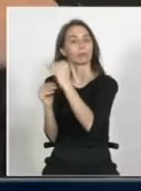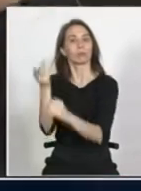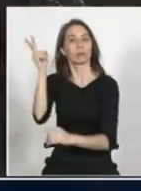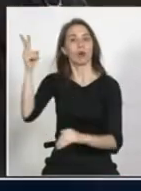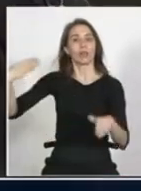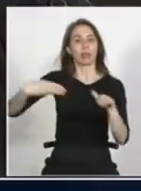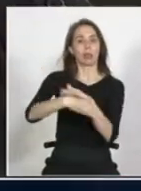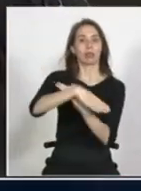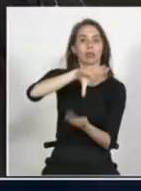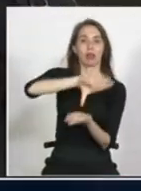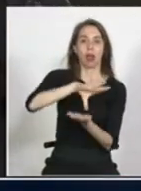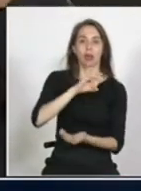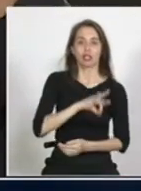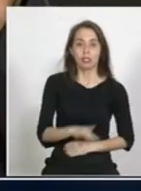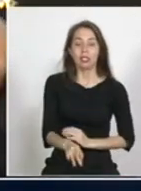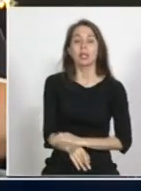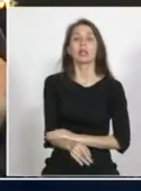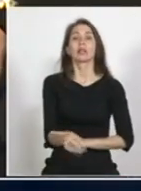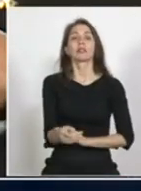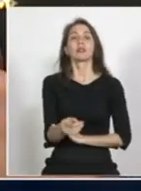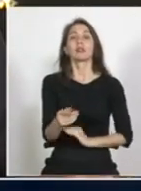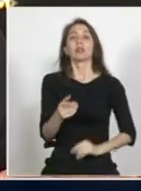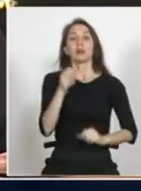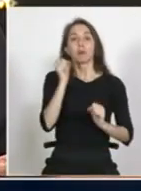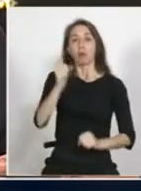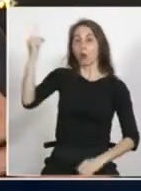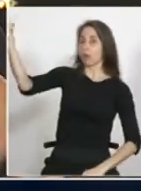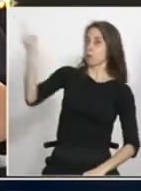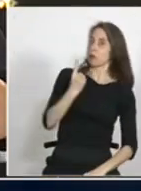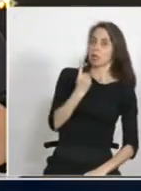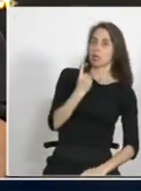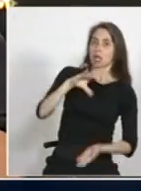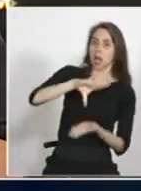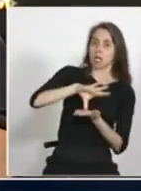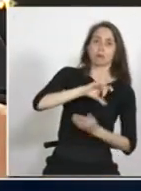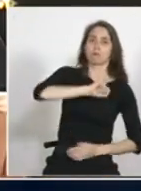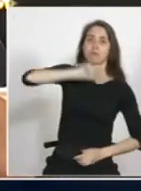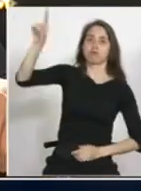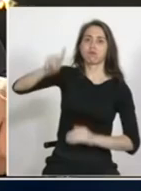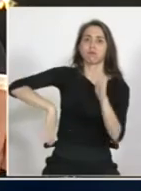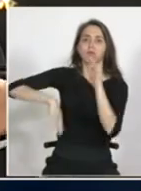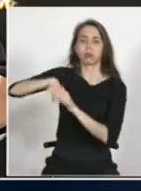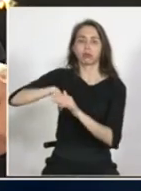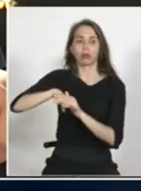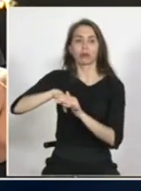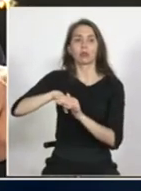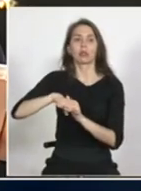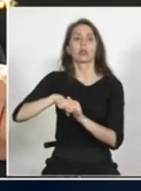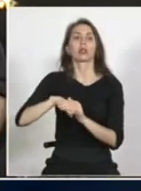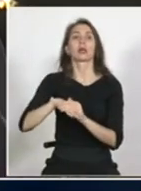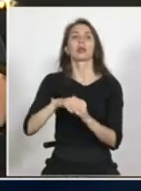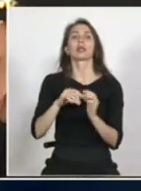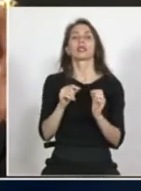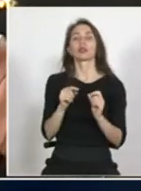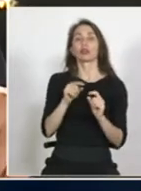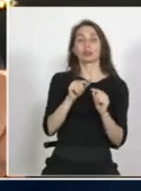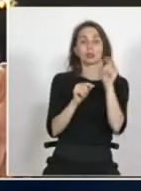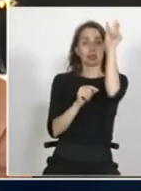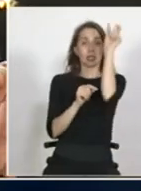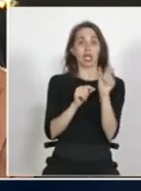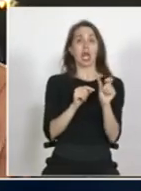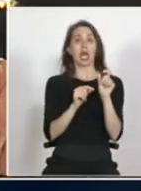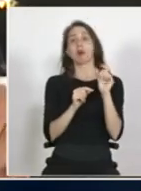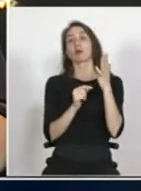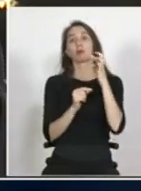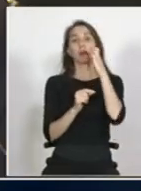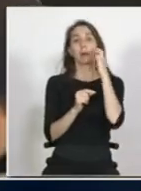de ingresos y de facilidad de expulsión que de alguna forma también generan expulsiones indirectas hacia los niños